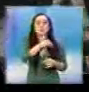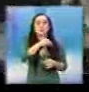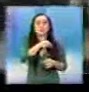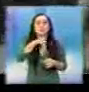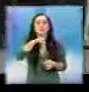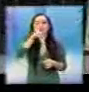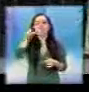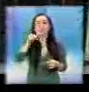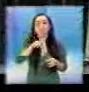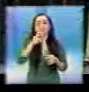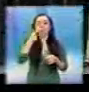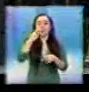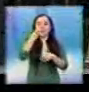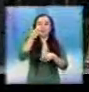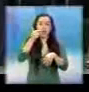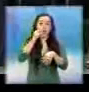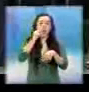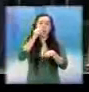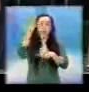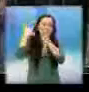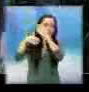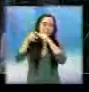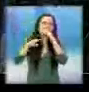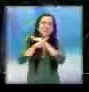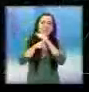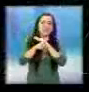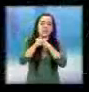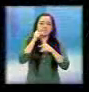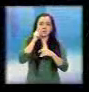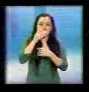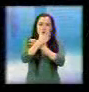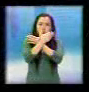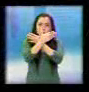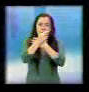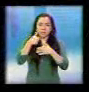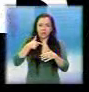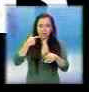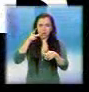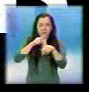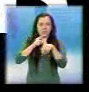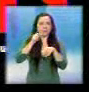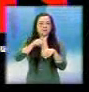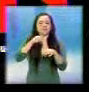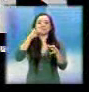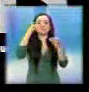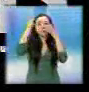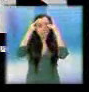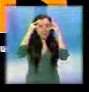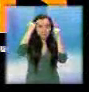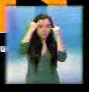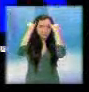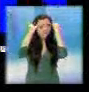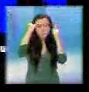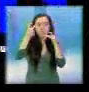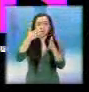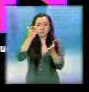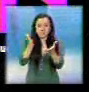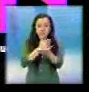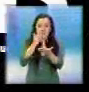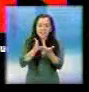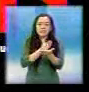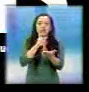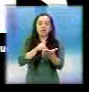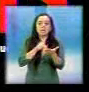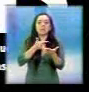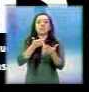pellejo a Colón durante el escándalo Rosenberg, con ustedes. Manual de Manejo de Crisis para situaciones que nunca pensó